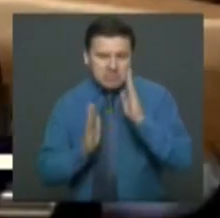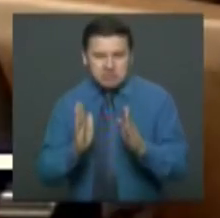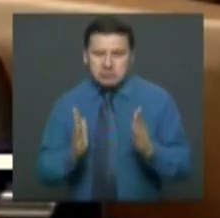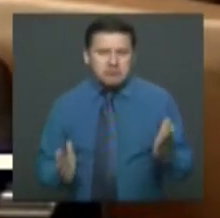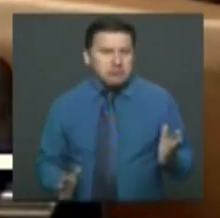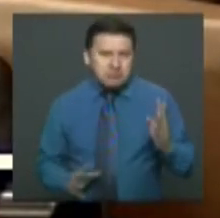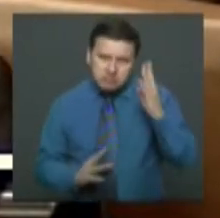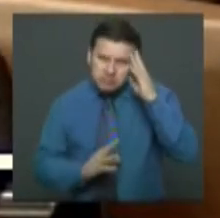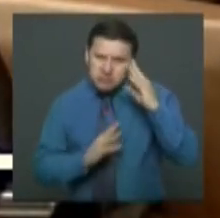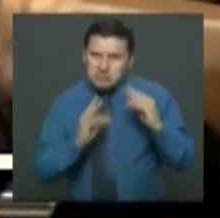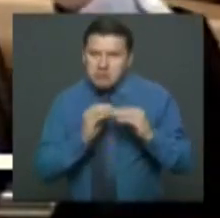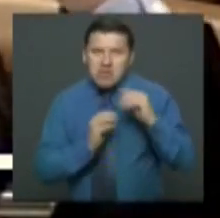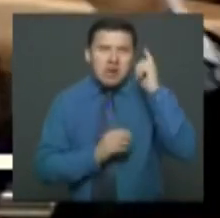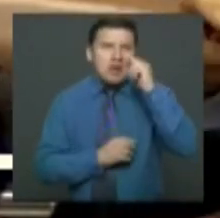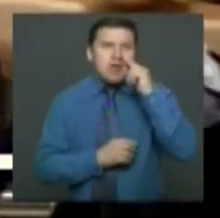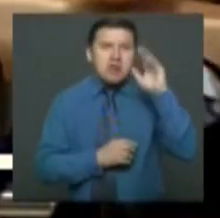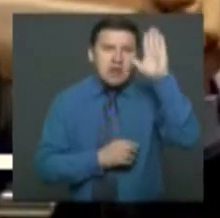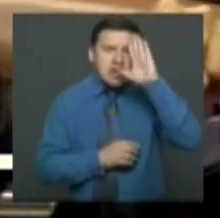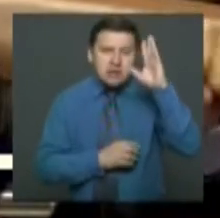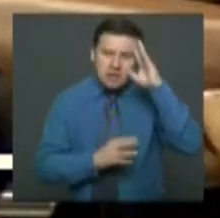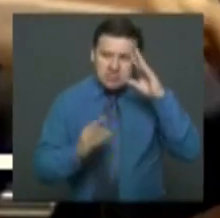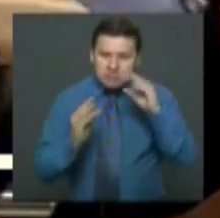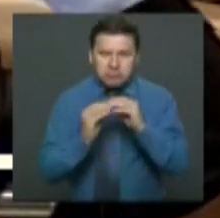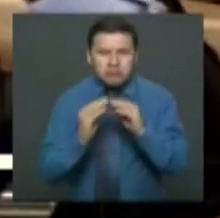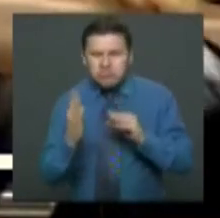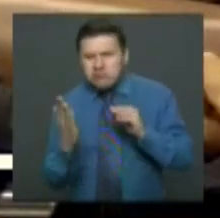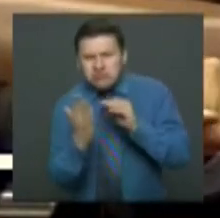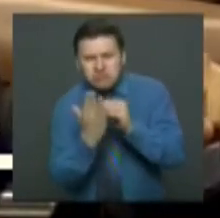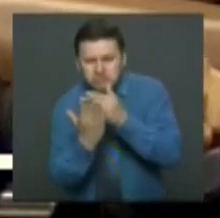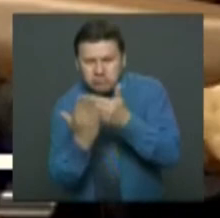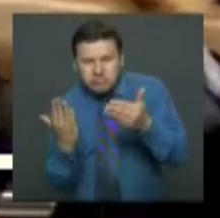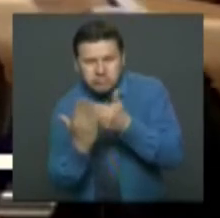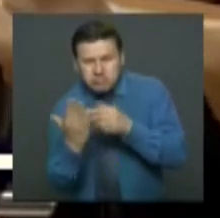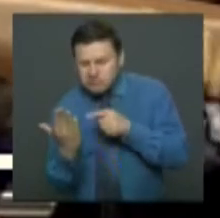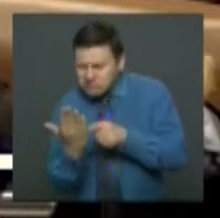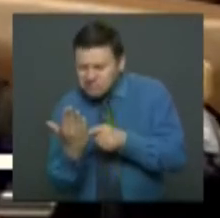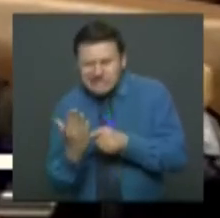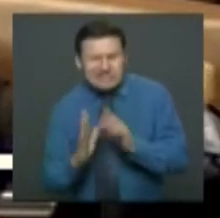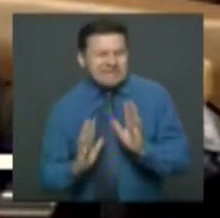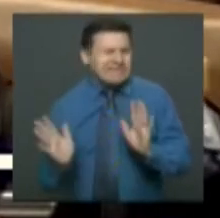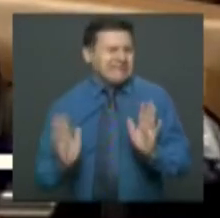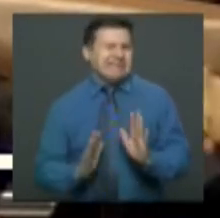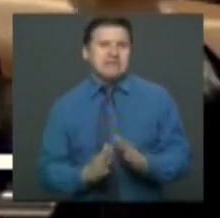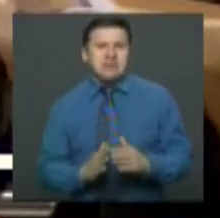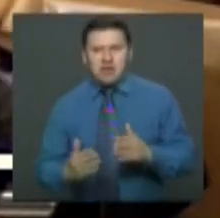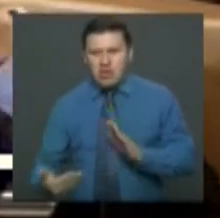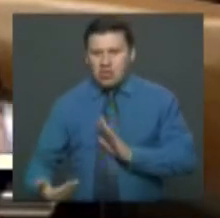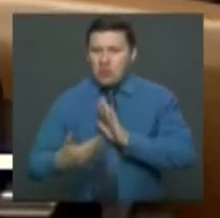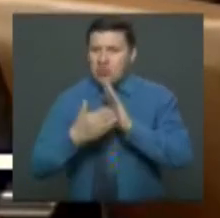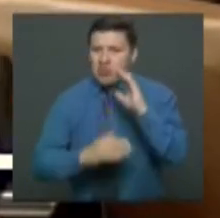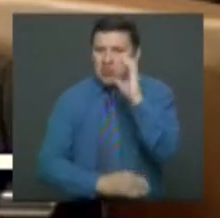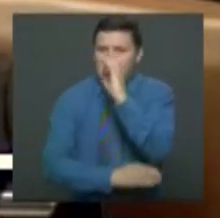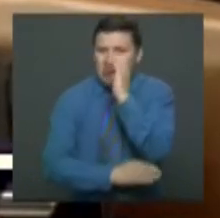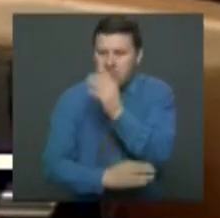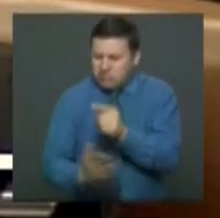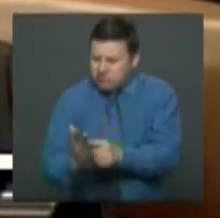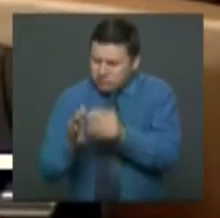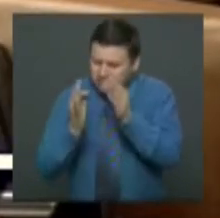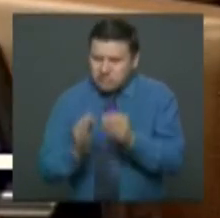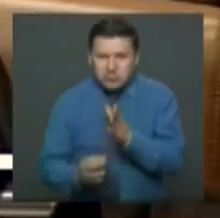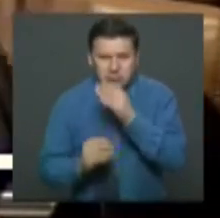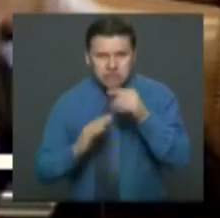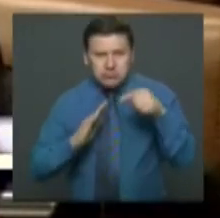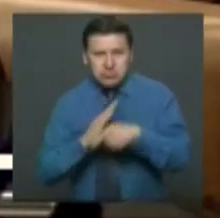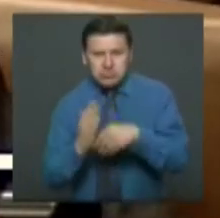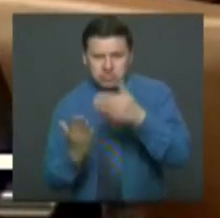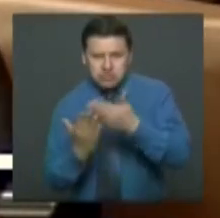inconveniencia nacional, porque además su contenido y los detalles de fondo atentan contra nuestro país y, por supuesto, por los detalles de fondo de su